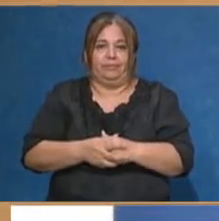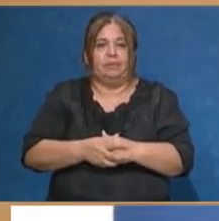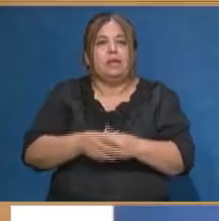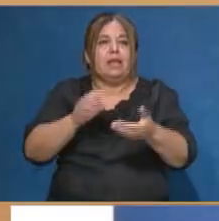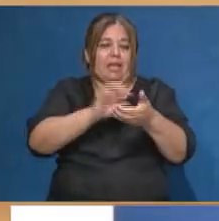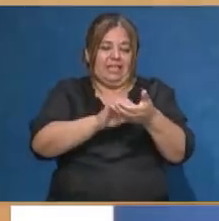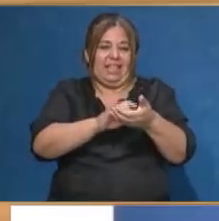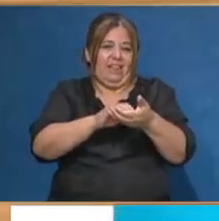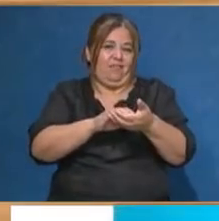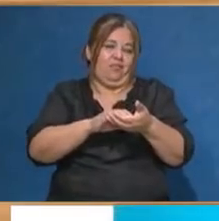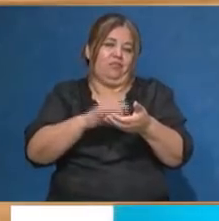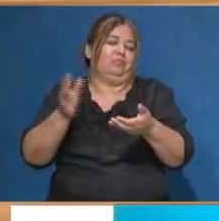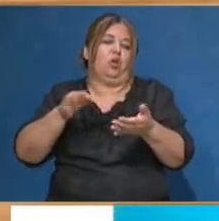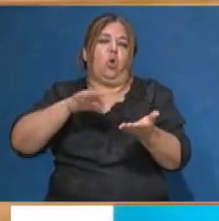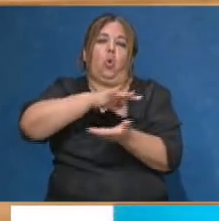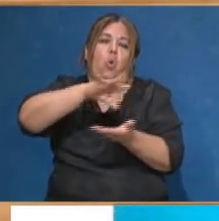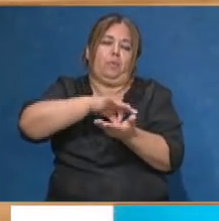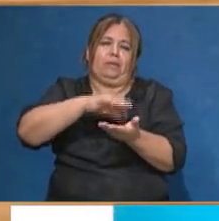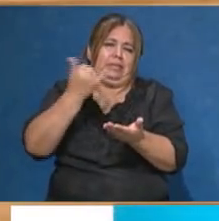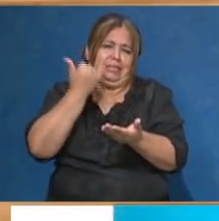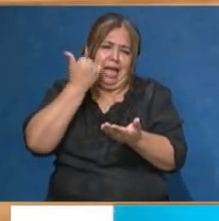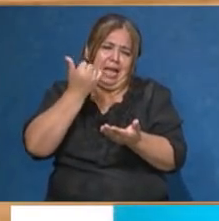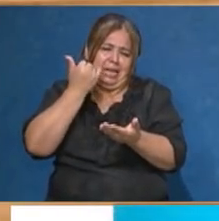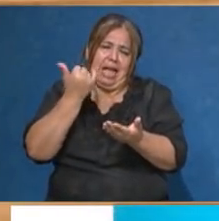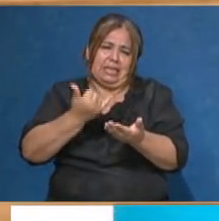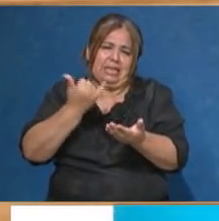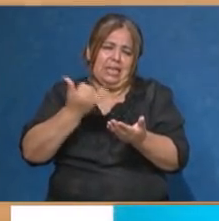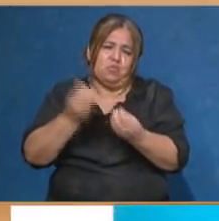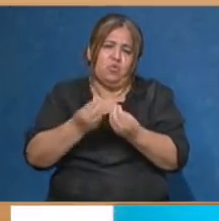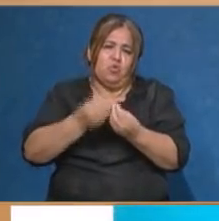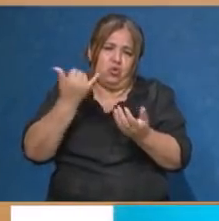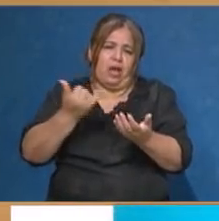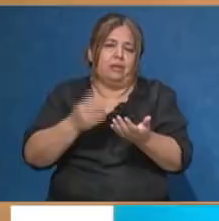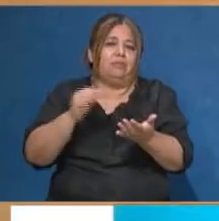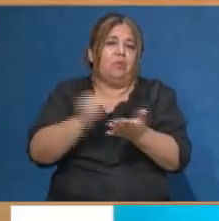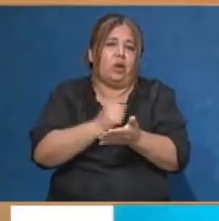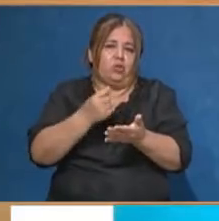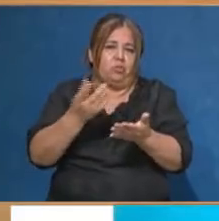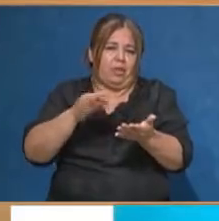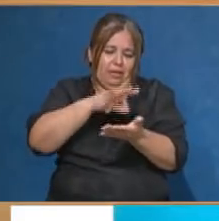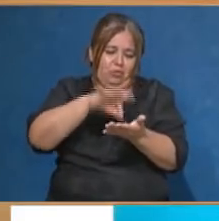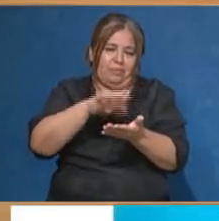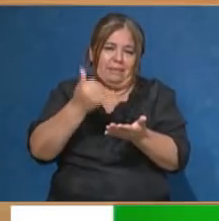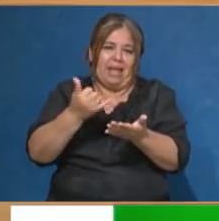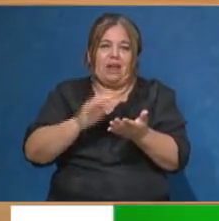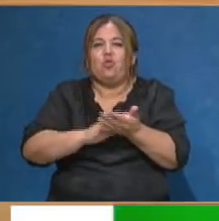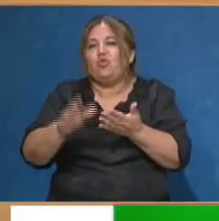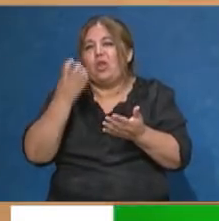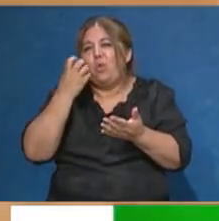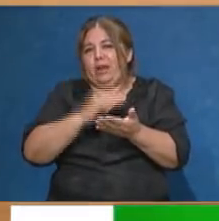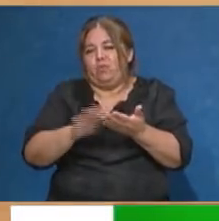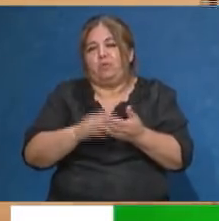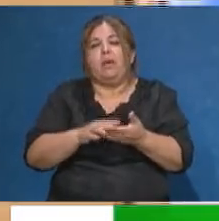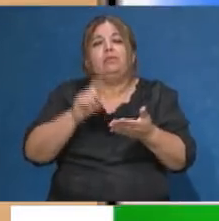nuevos, los smartphones. Viene ya preinstalada. De hecho, no la podés borrar. Tiene que estar. Te vas al botón que dice ir.